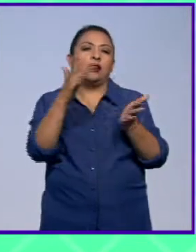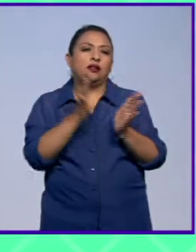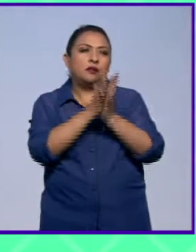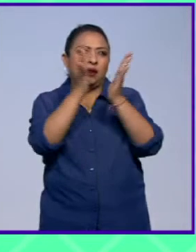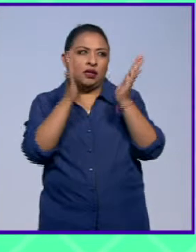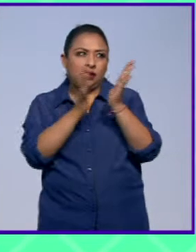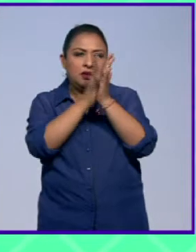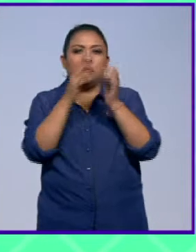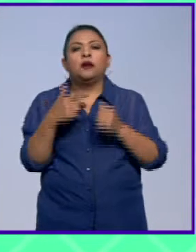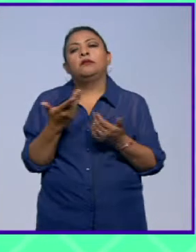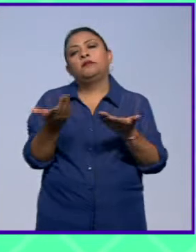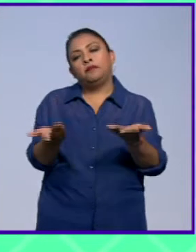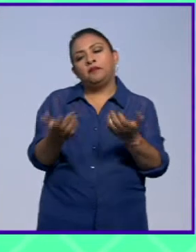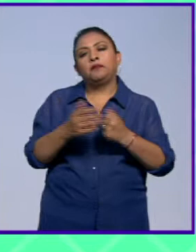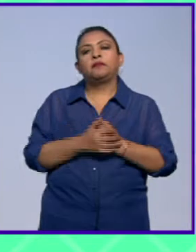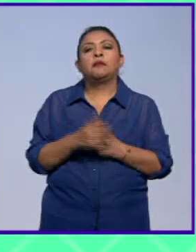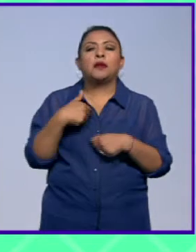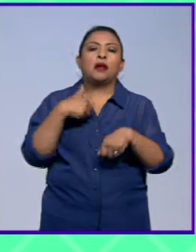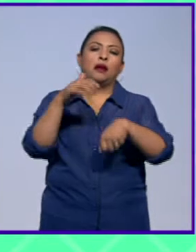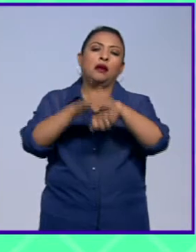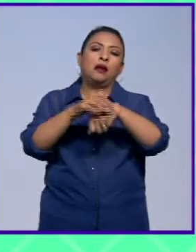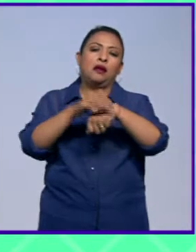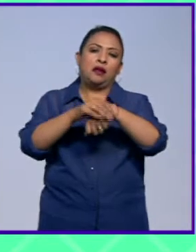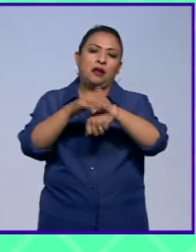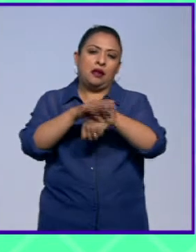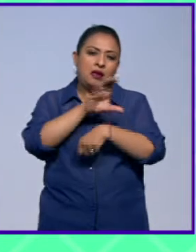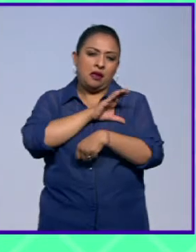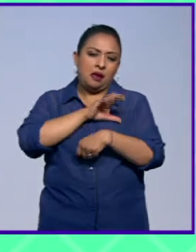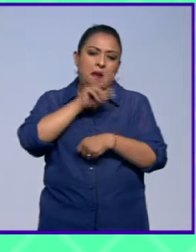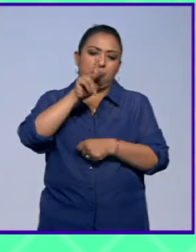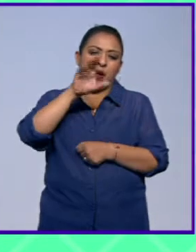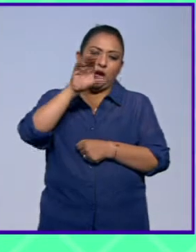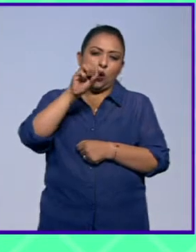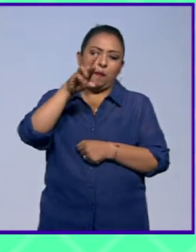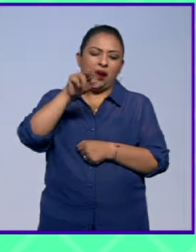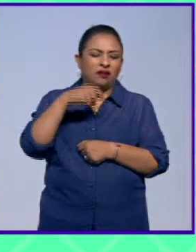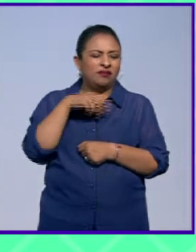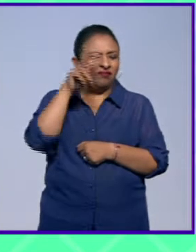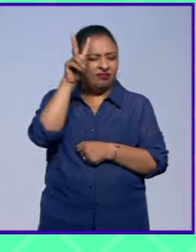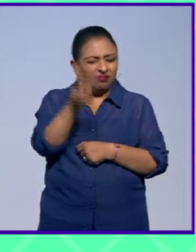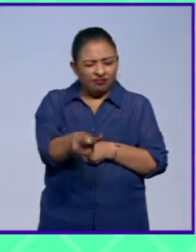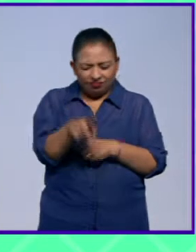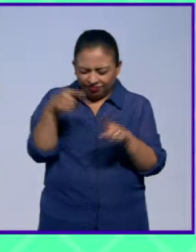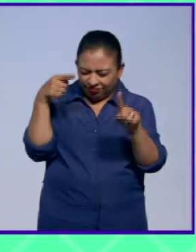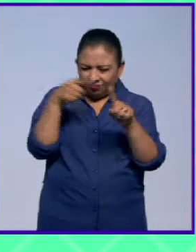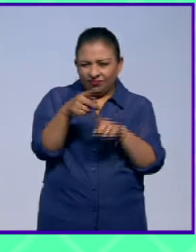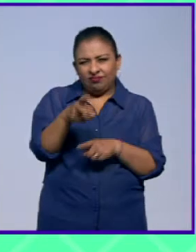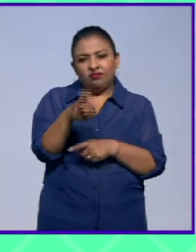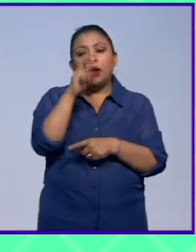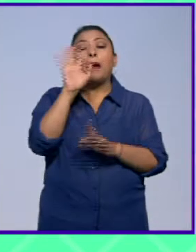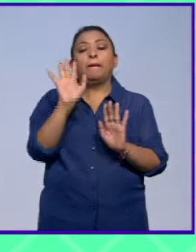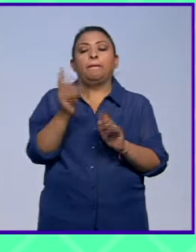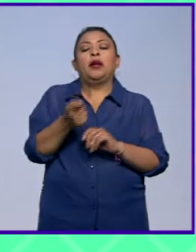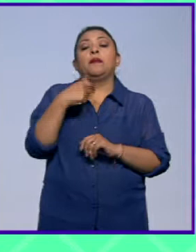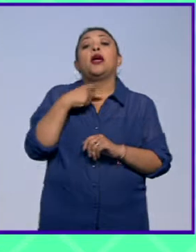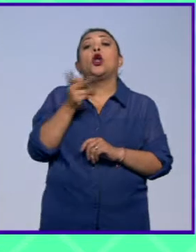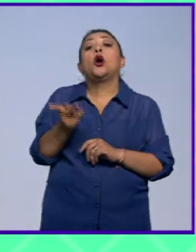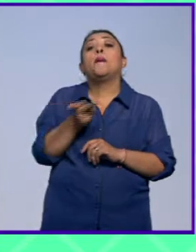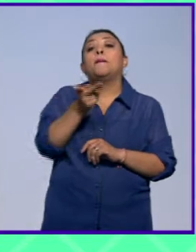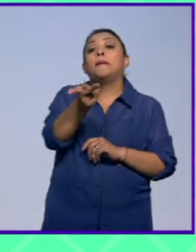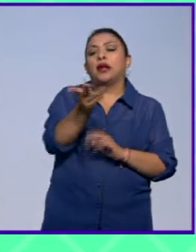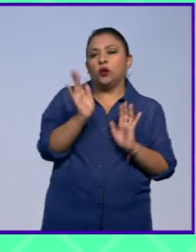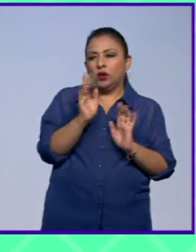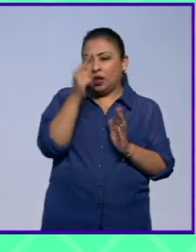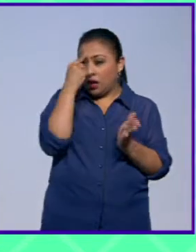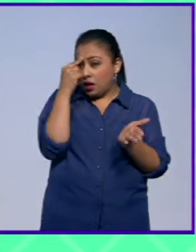participar con nosotros y se trata de nuestro querido amigo Paco Mares. En estricto sentido, bueno, vamos a repetir la pregunta. La pregunta